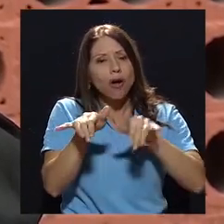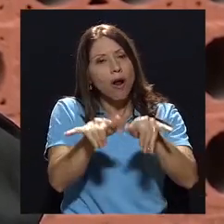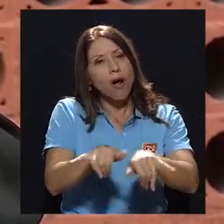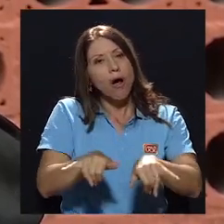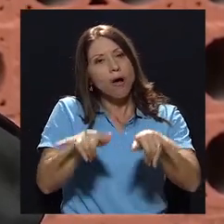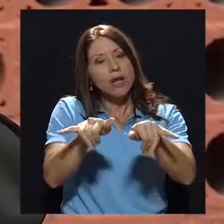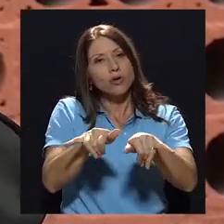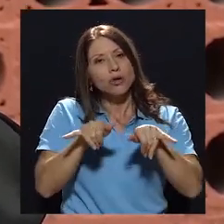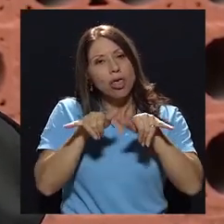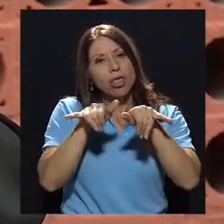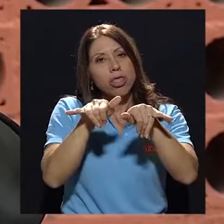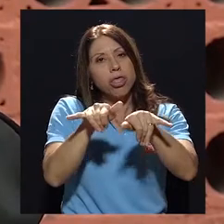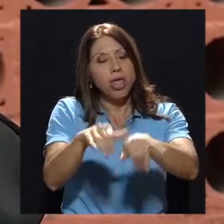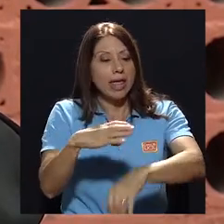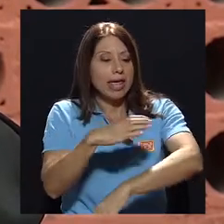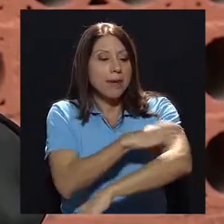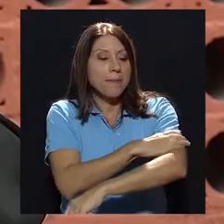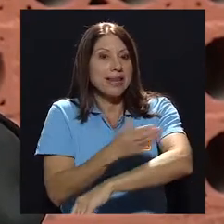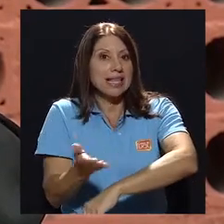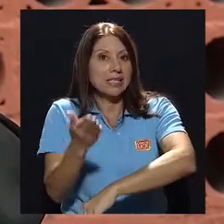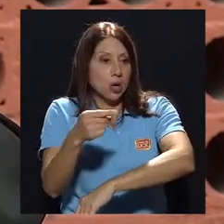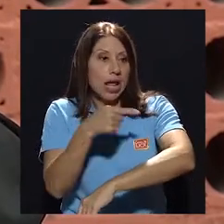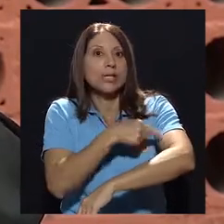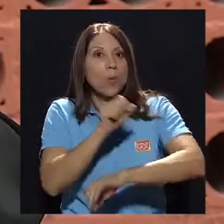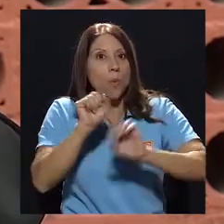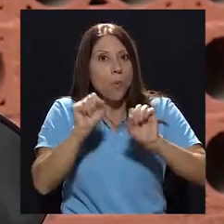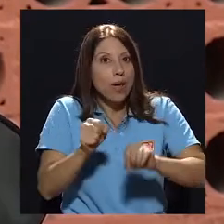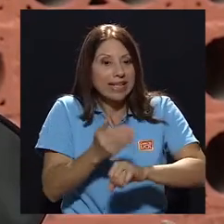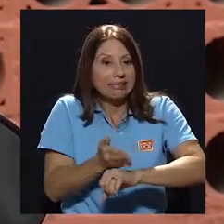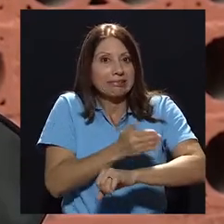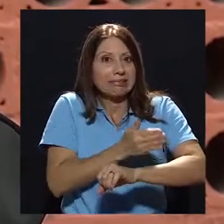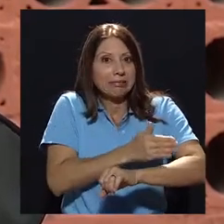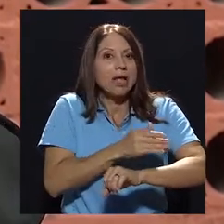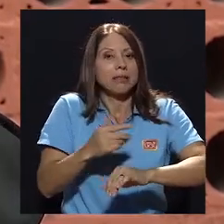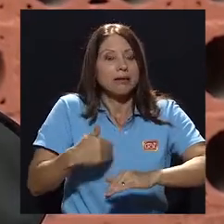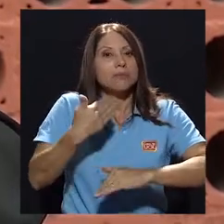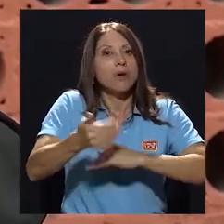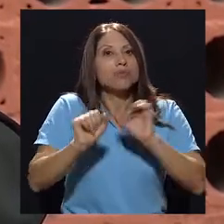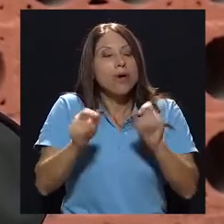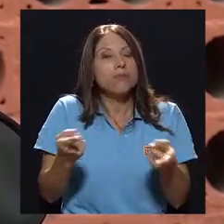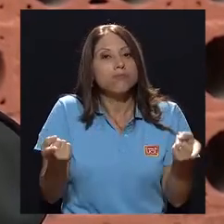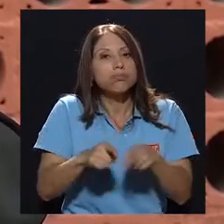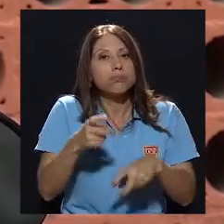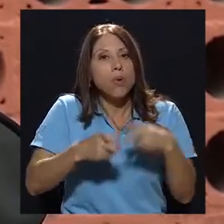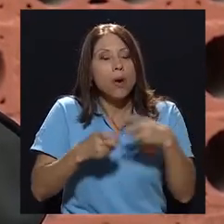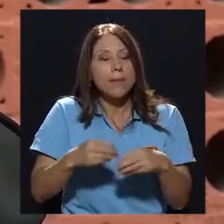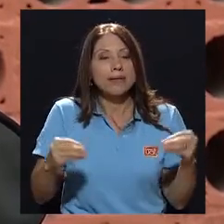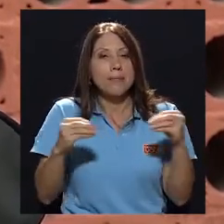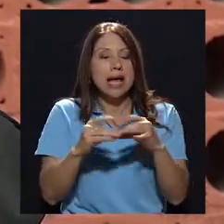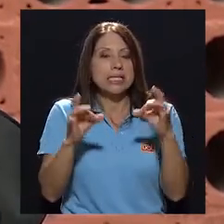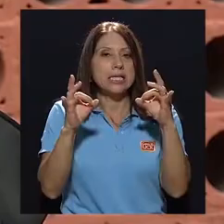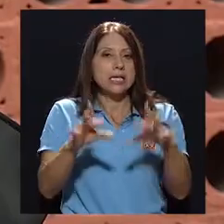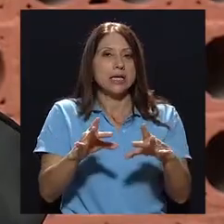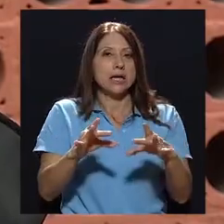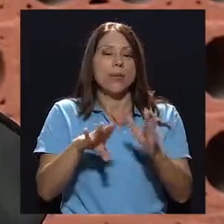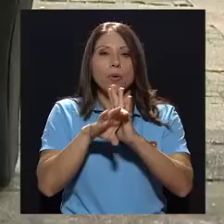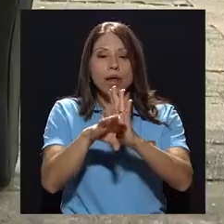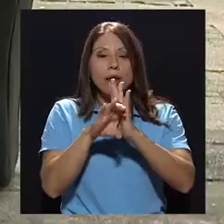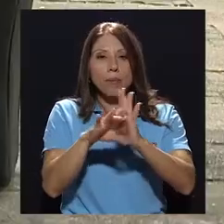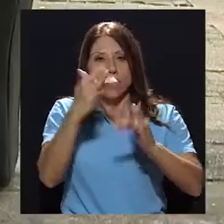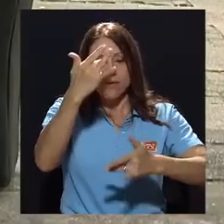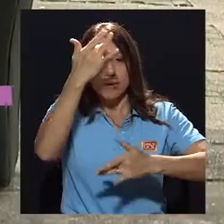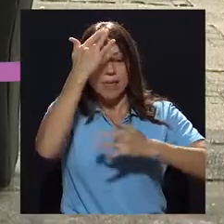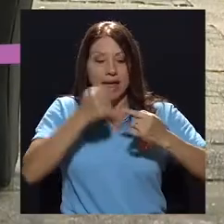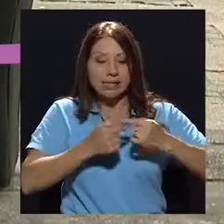Ser hipertenso es el paso previo a sufrir otro tipo de problemas más severos. Por ejemplo, las enfermedades cardiovasculares,